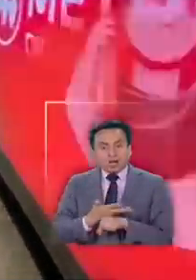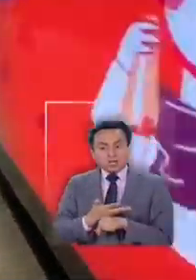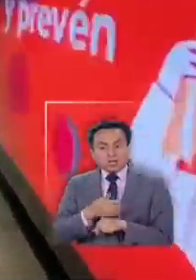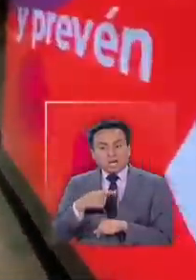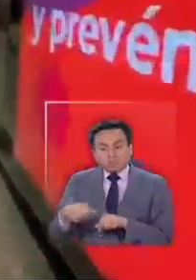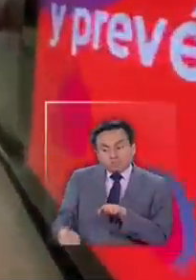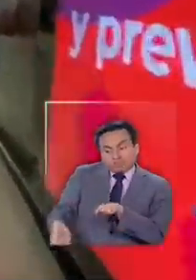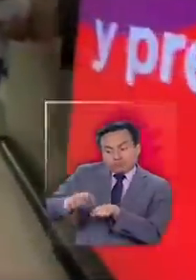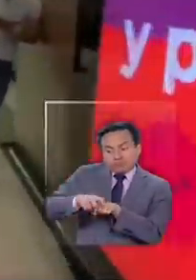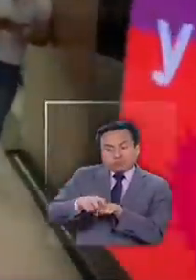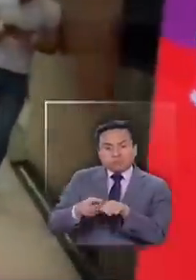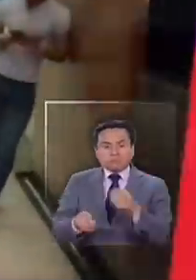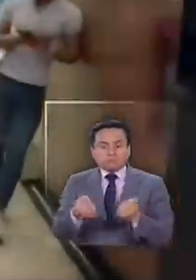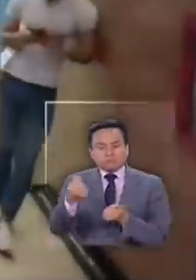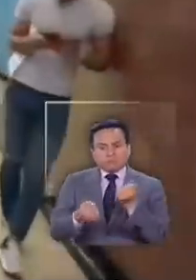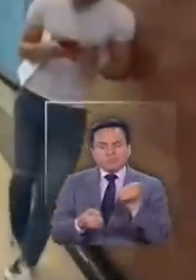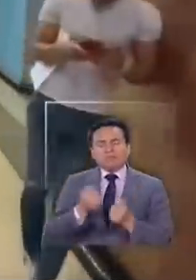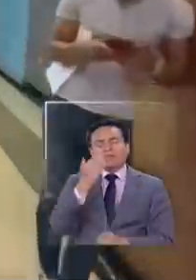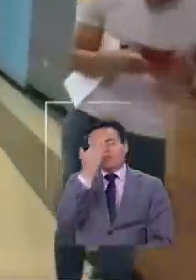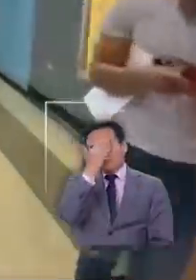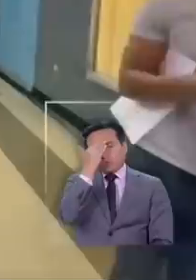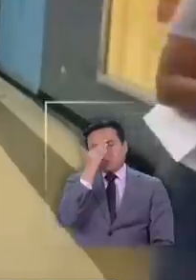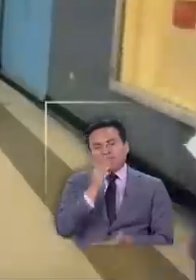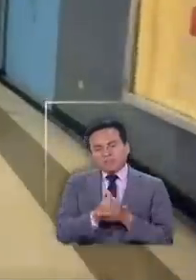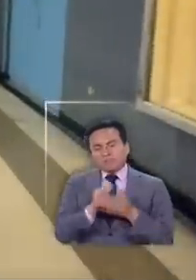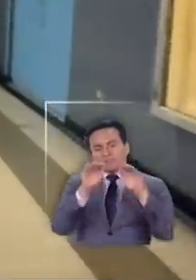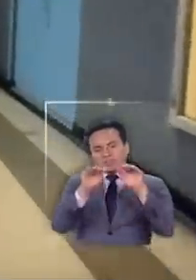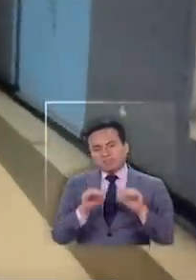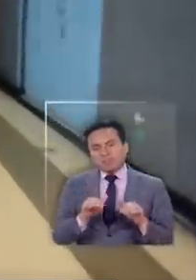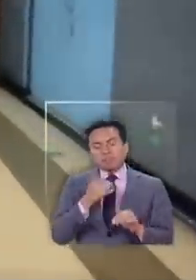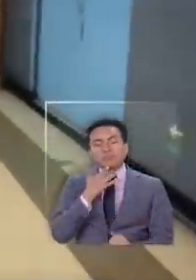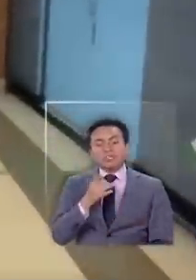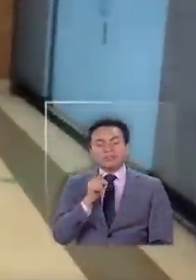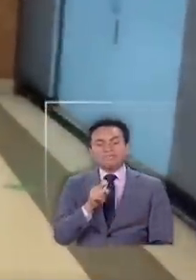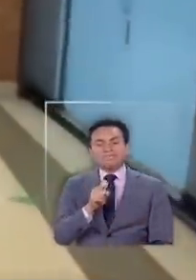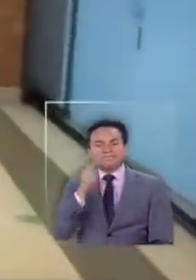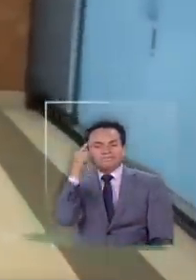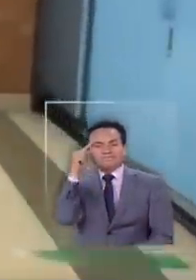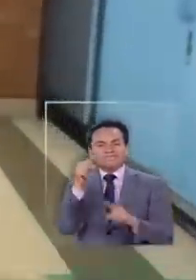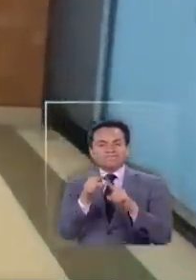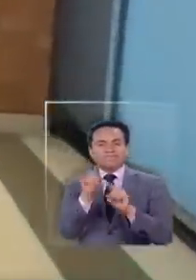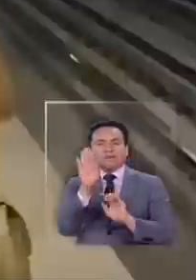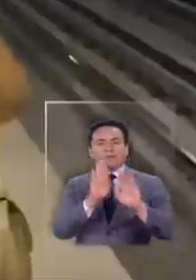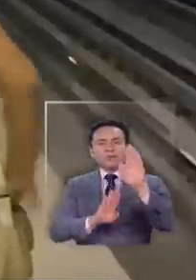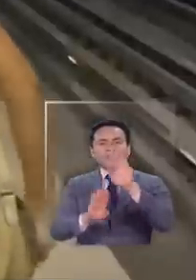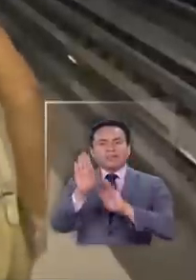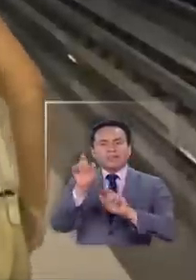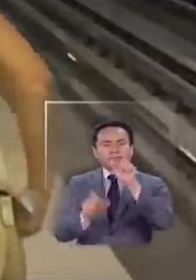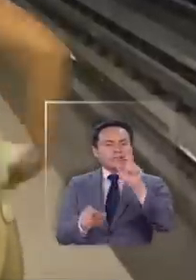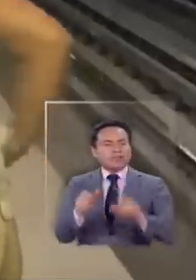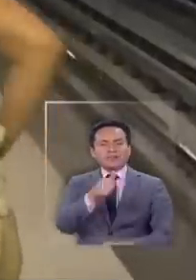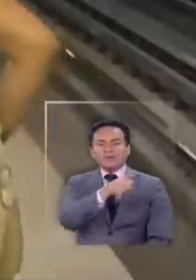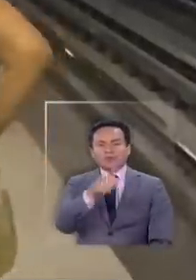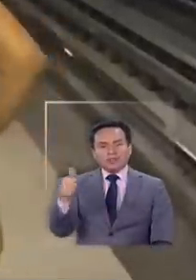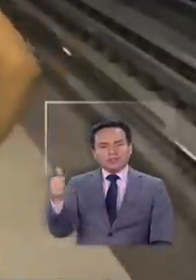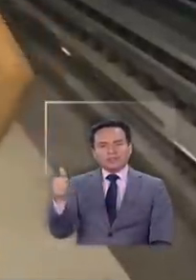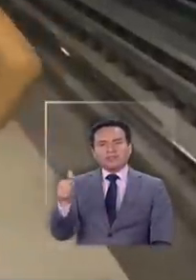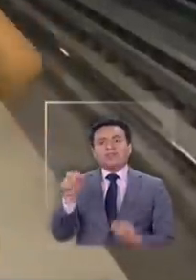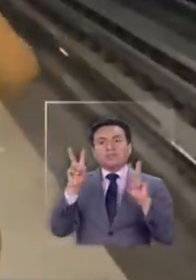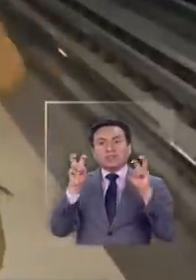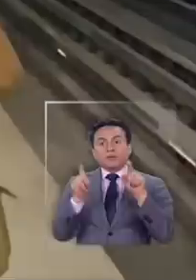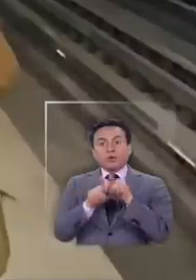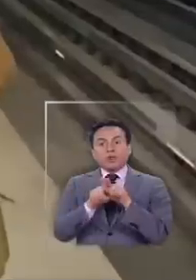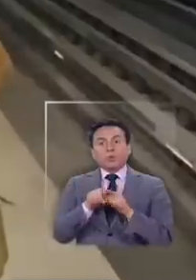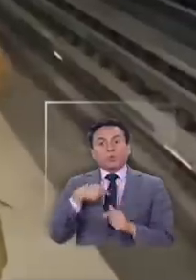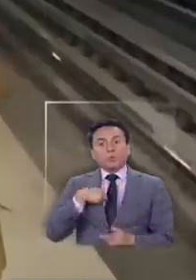ellos llevan pasajeros, se preocupen también de esto mismo. Porque esto apunta a proteger a todas las personas. Más aún,